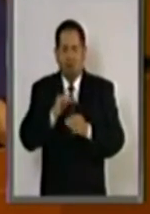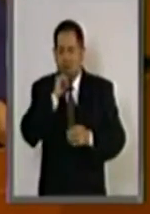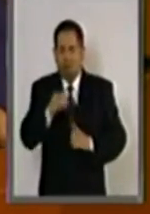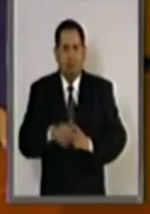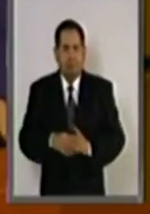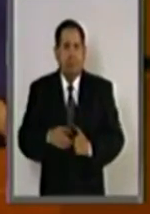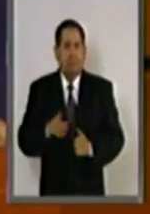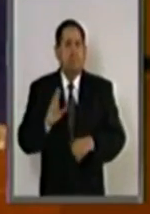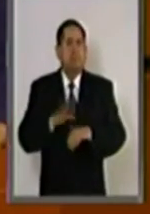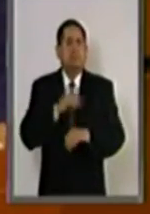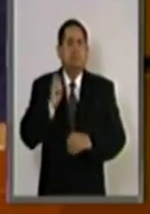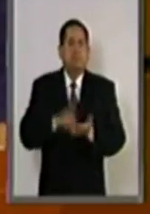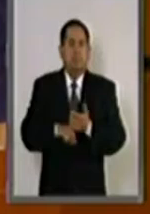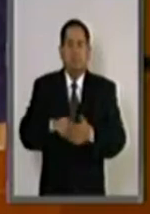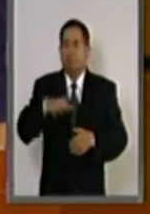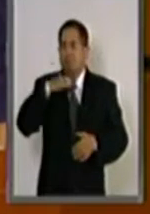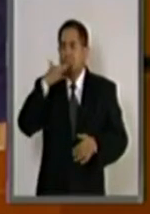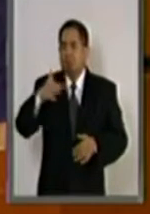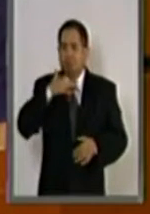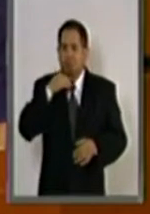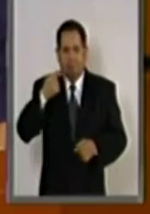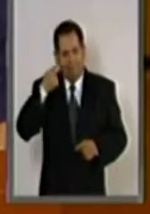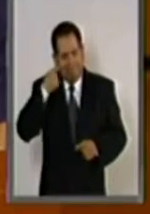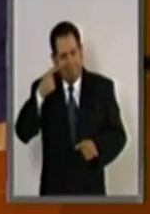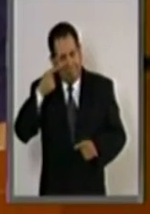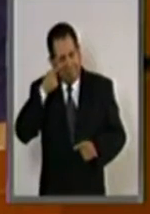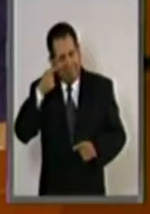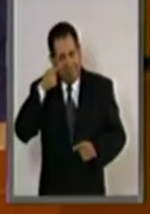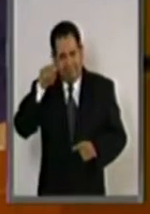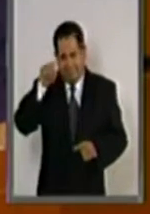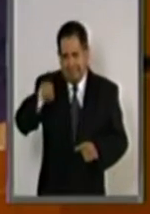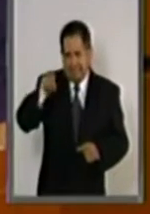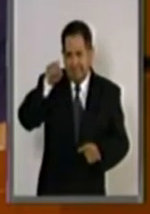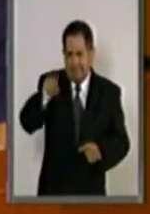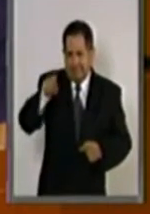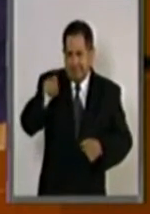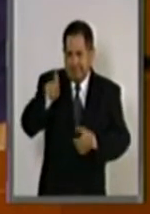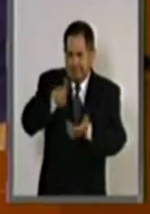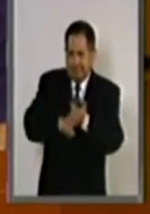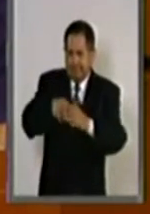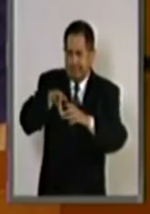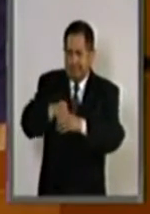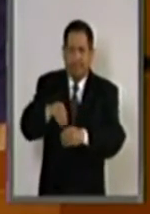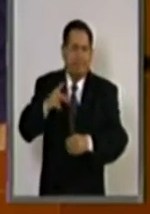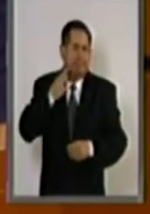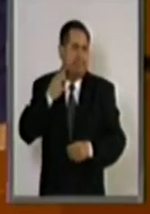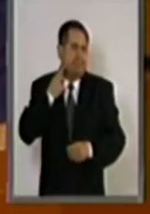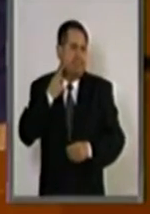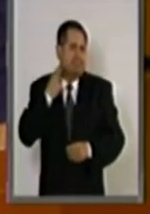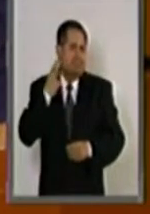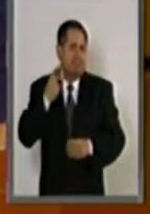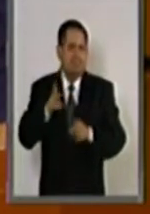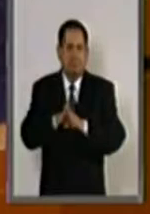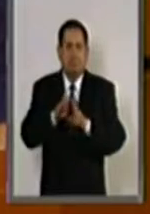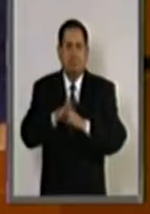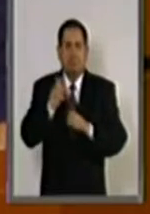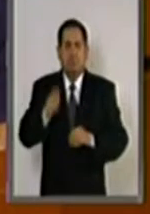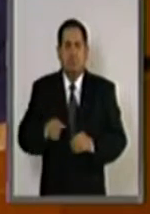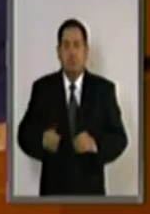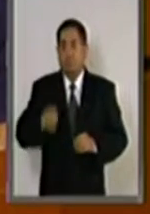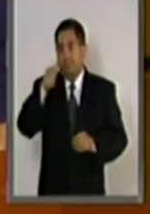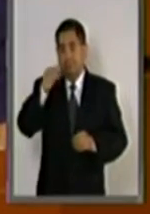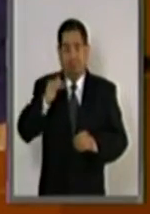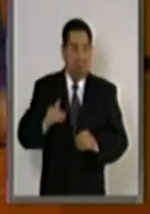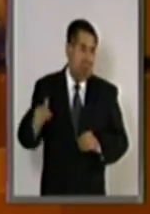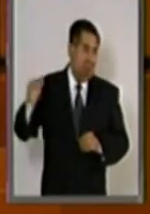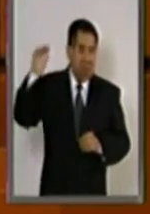corrupción la que sigue estando presente como parte del sistema político y principalmente en el primer nivel de